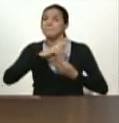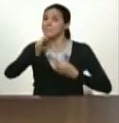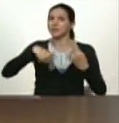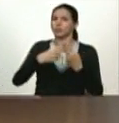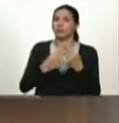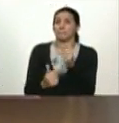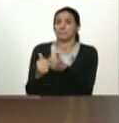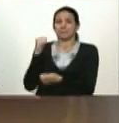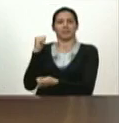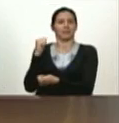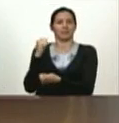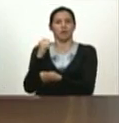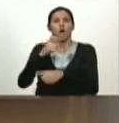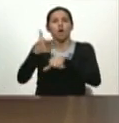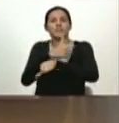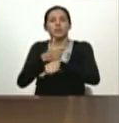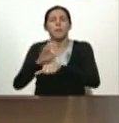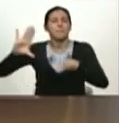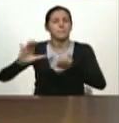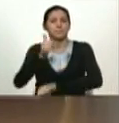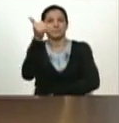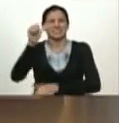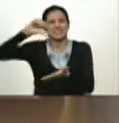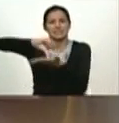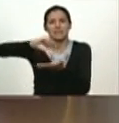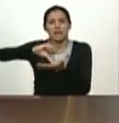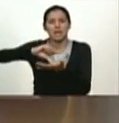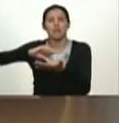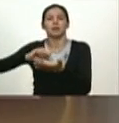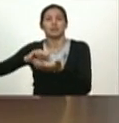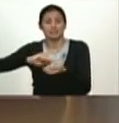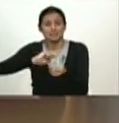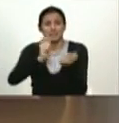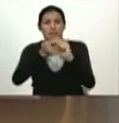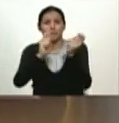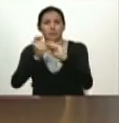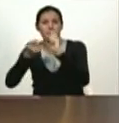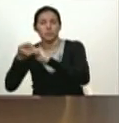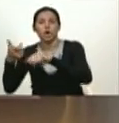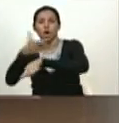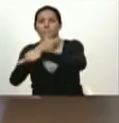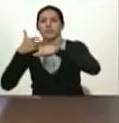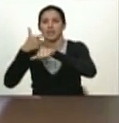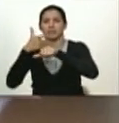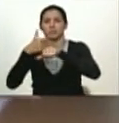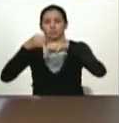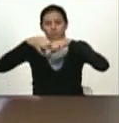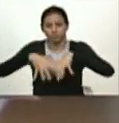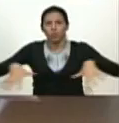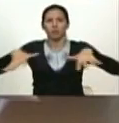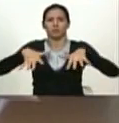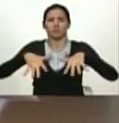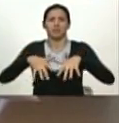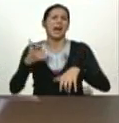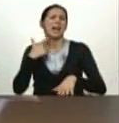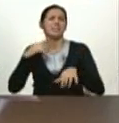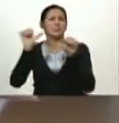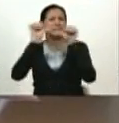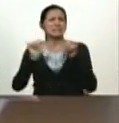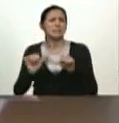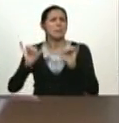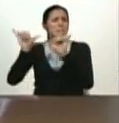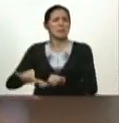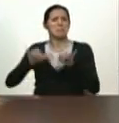Que el gobierno central, las estructuras de poder se transformen y dejen de ser estructura con el viejo esquema burgués de la